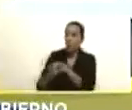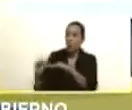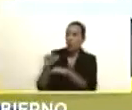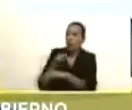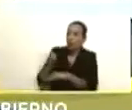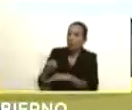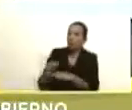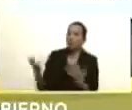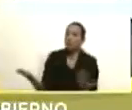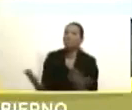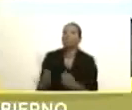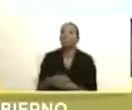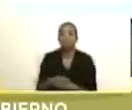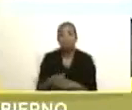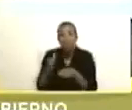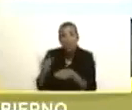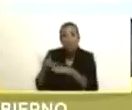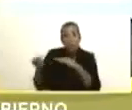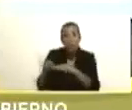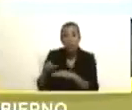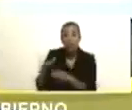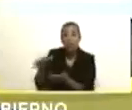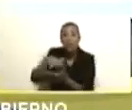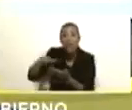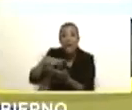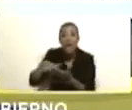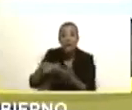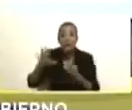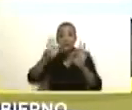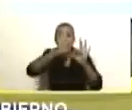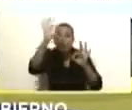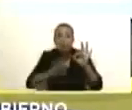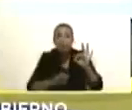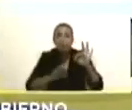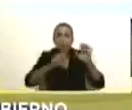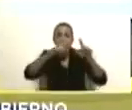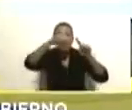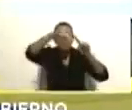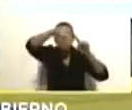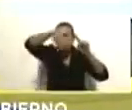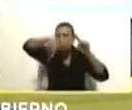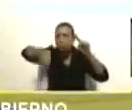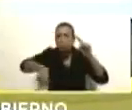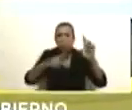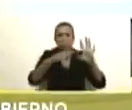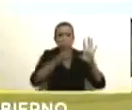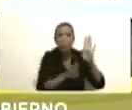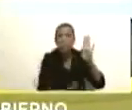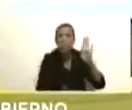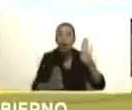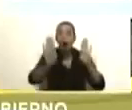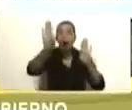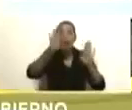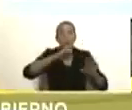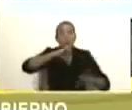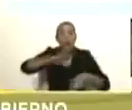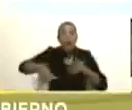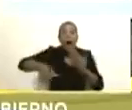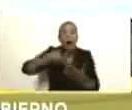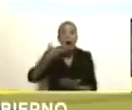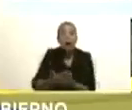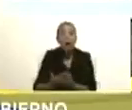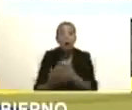particularmente Guyana, que tuvo los índices sociales y económicos más elevados de su historia,